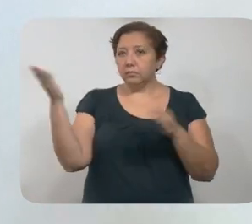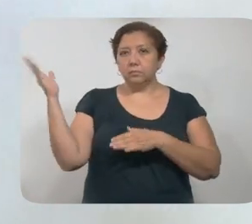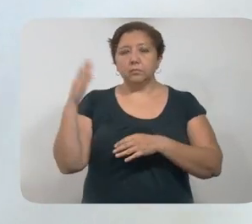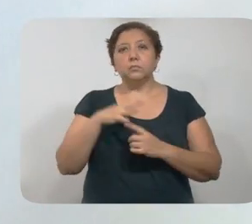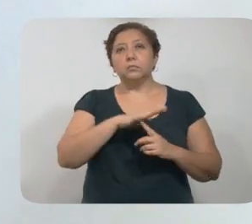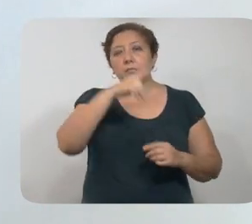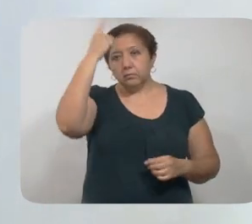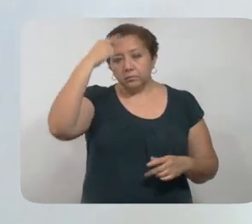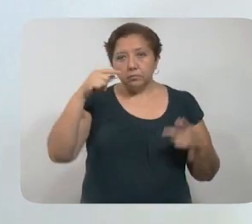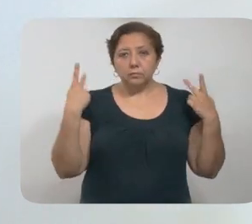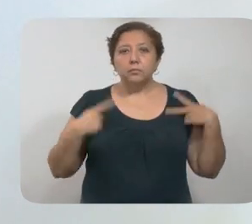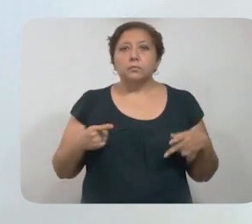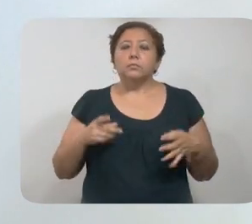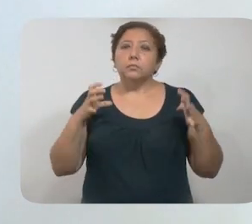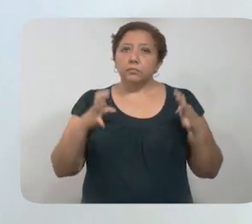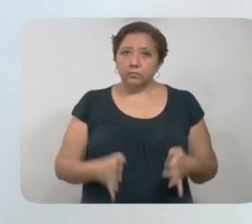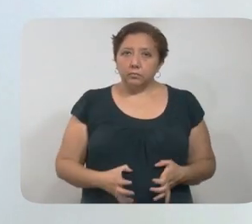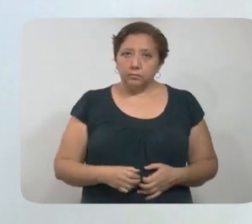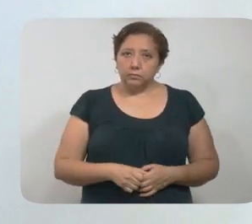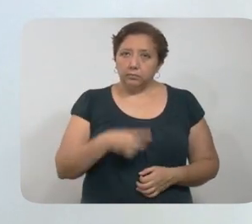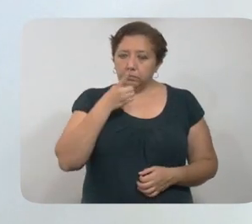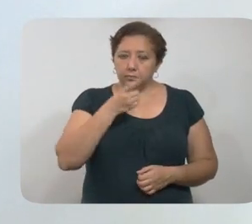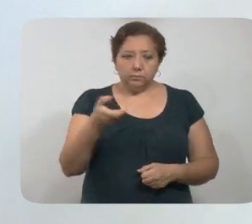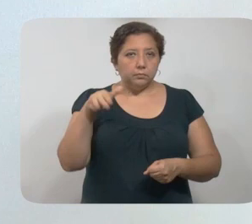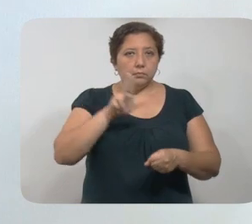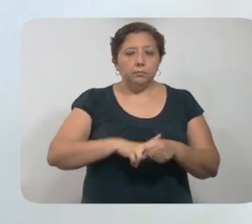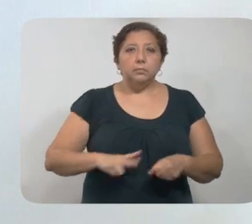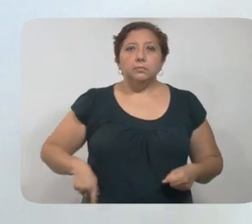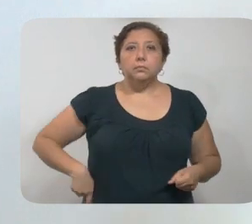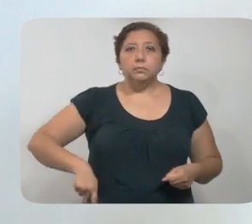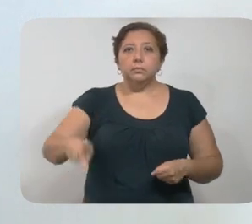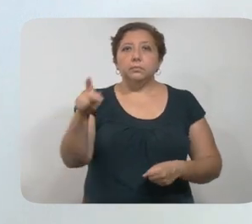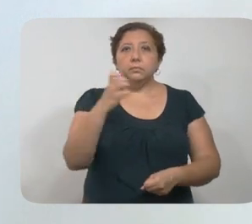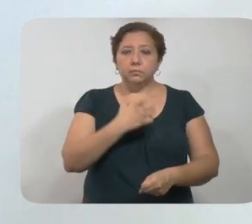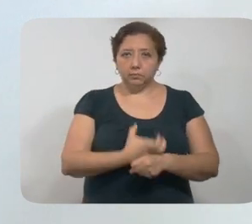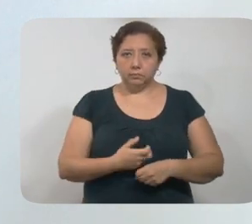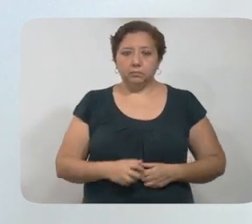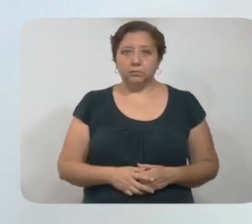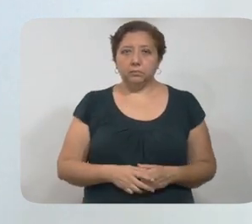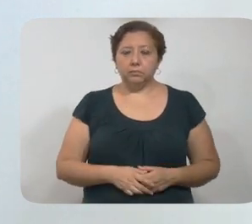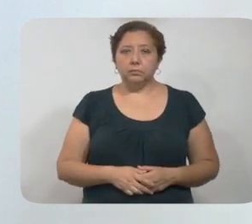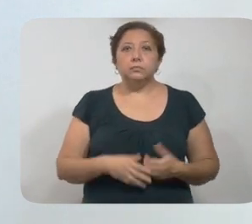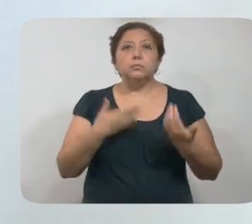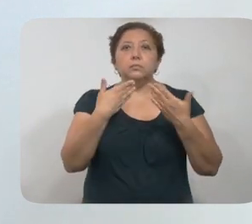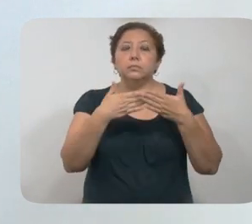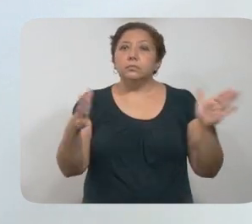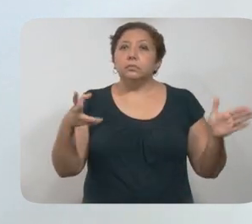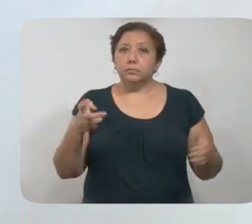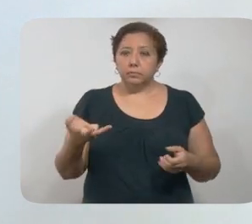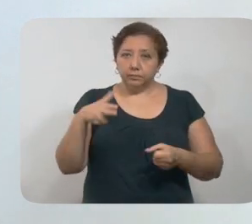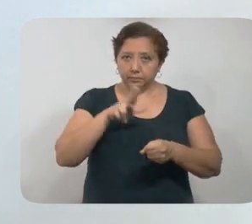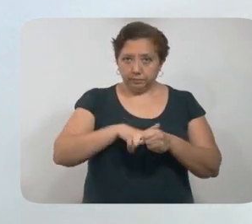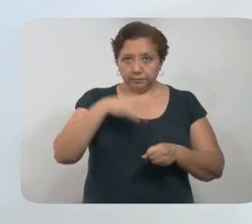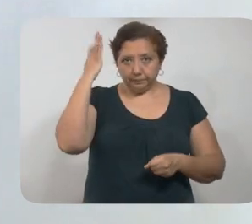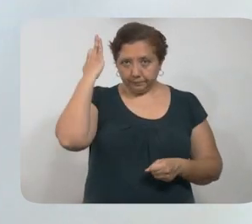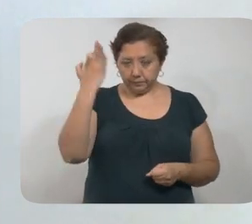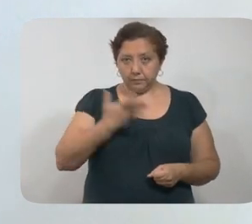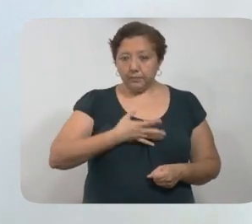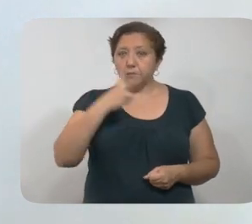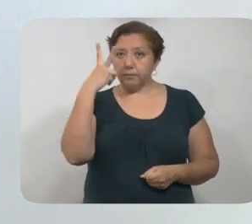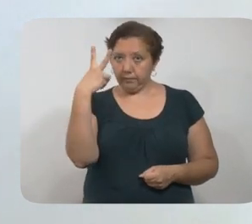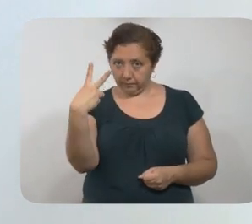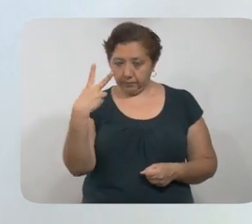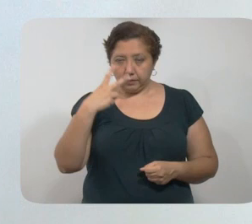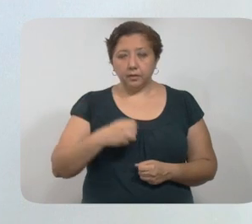ambulancia para pacientes que se encuentran en los hospitales públicos del Estado. La apertura de este hospital temporal tiene dos